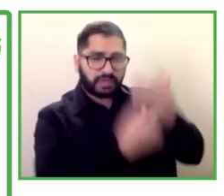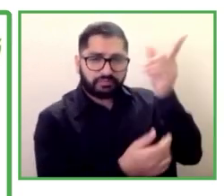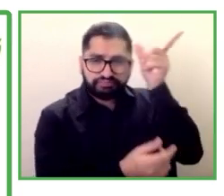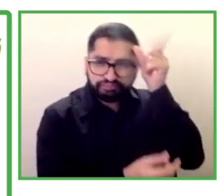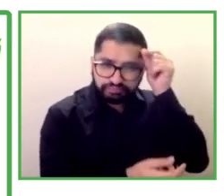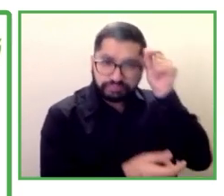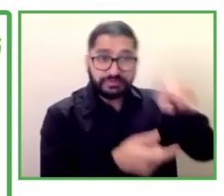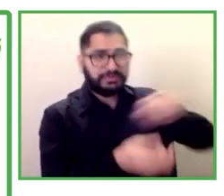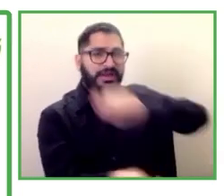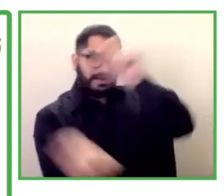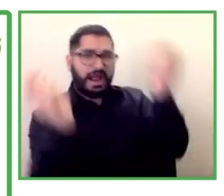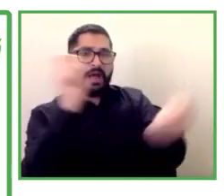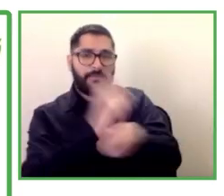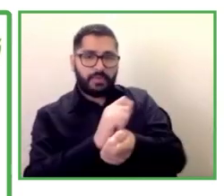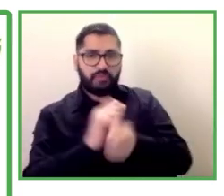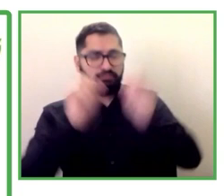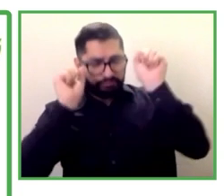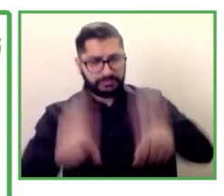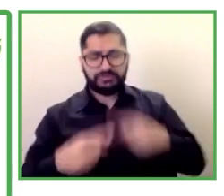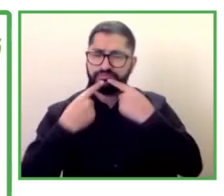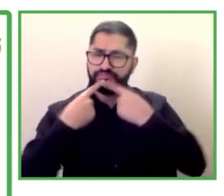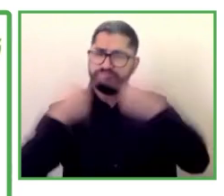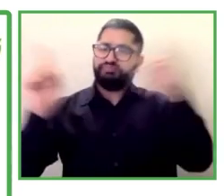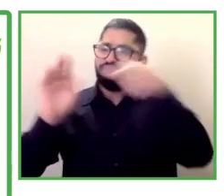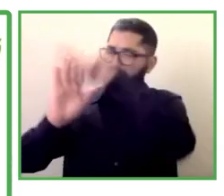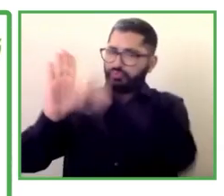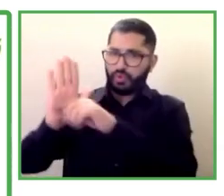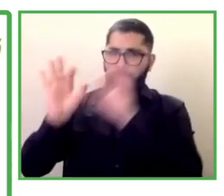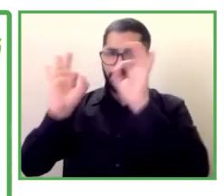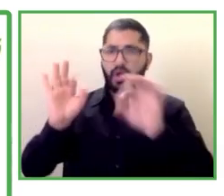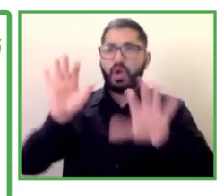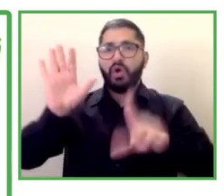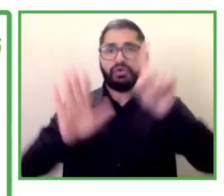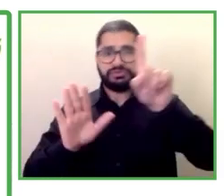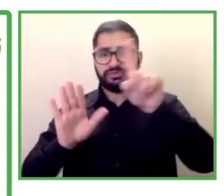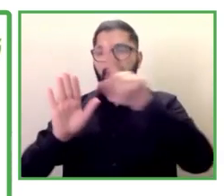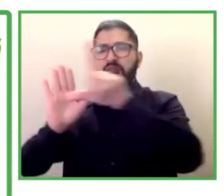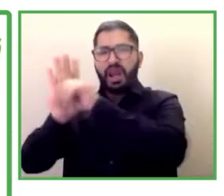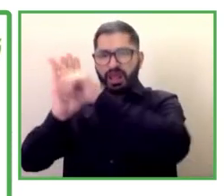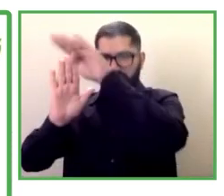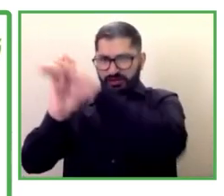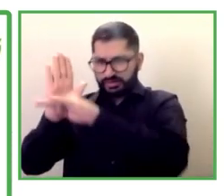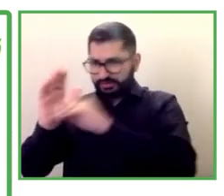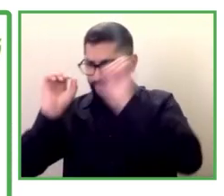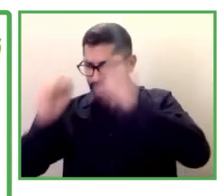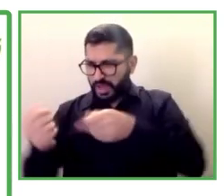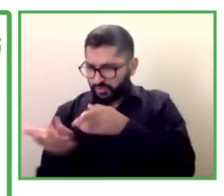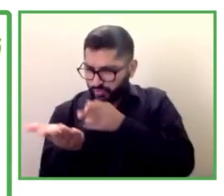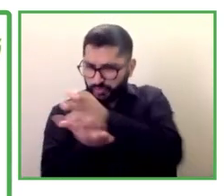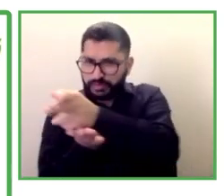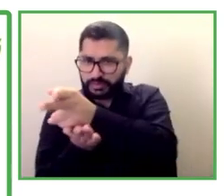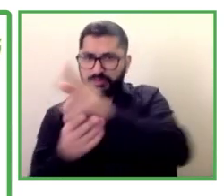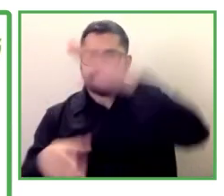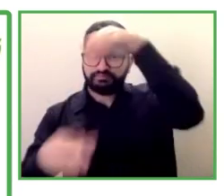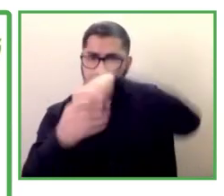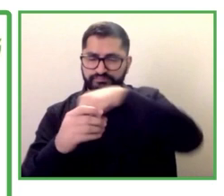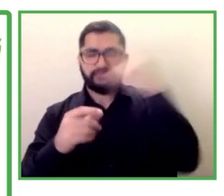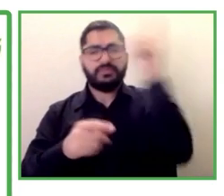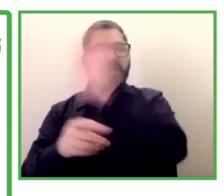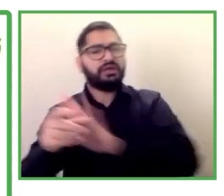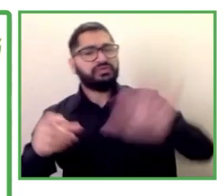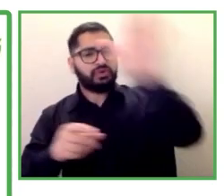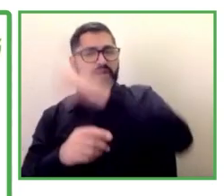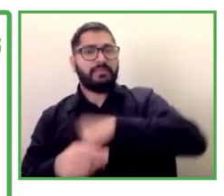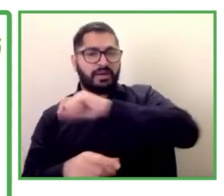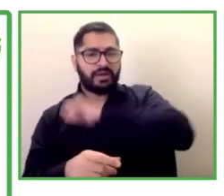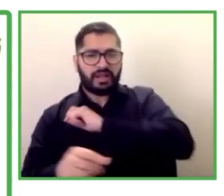en una ley que elaboramos desde la Dirección General que modificaba a su vez varias leyes para adaptarlas a la